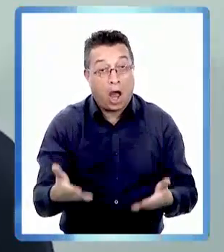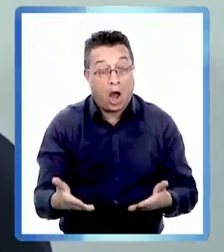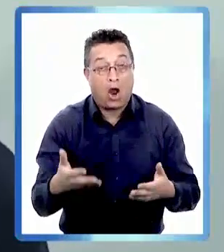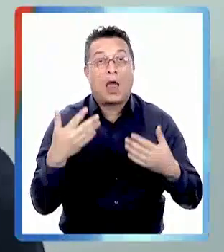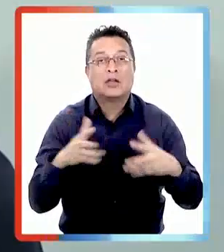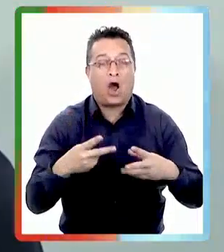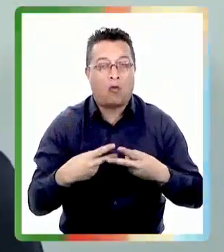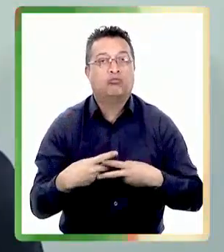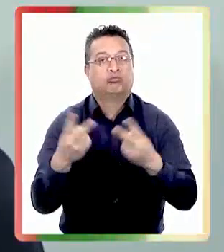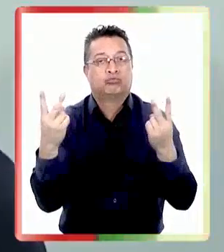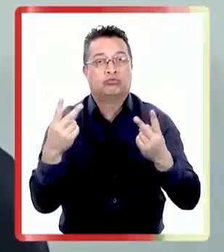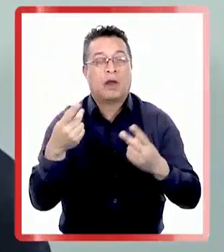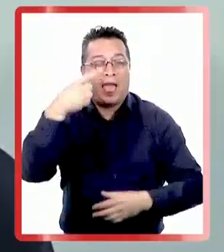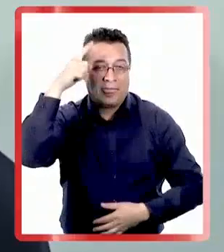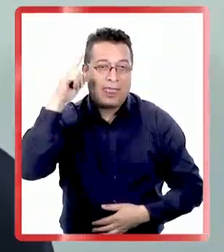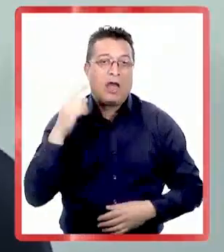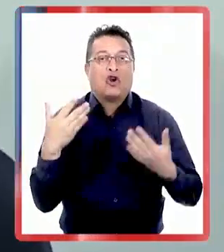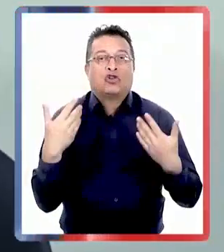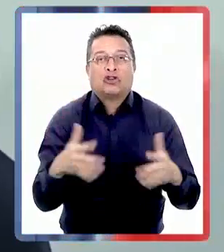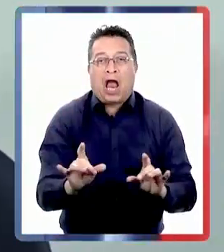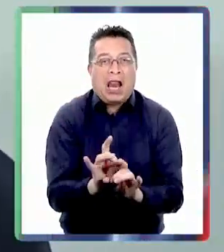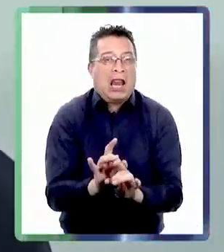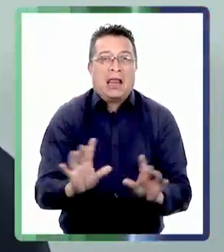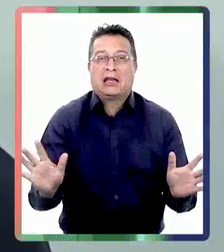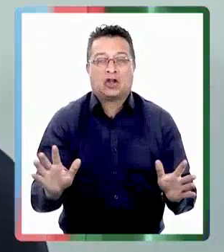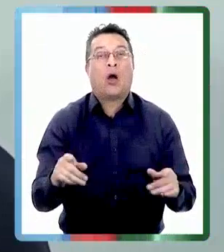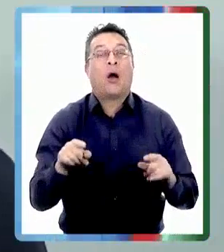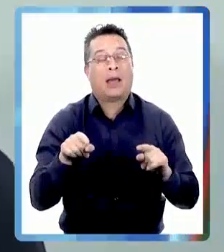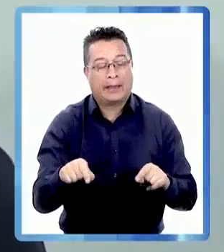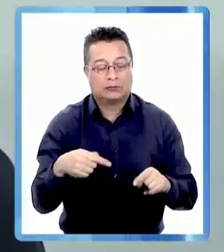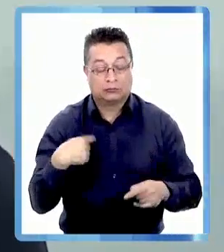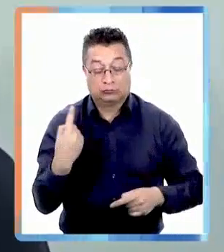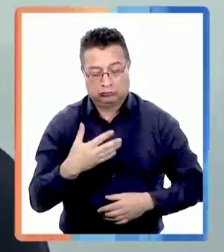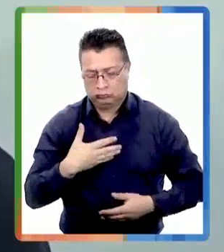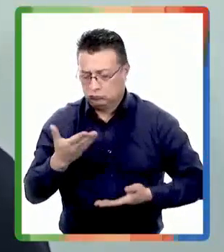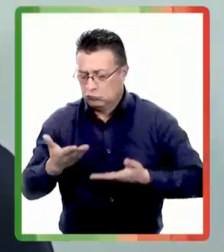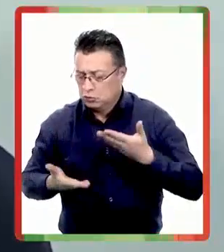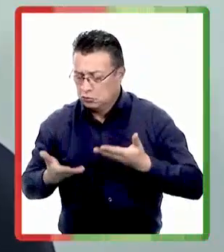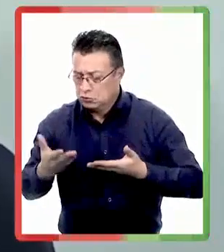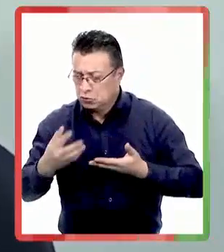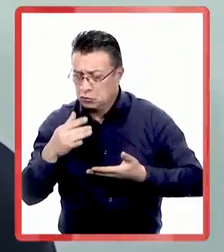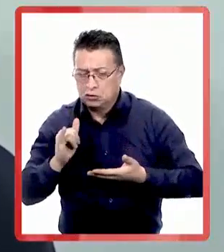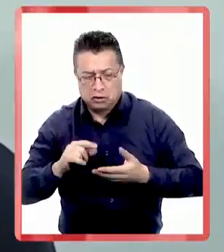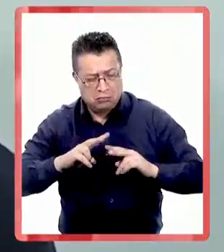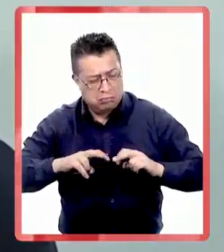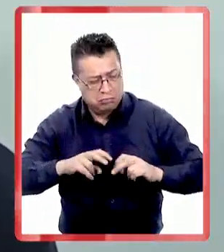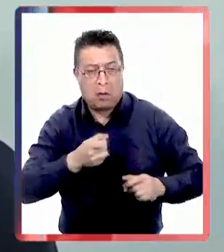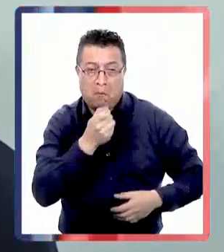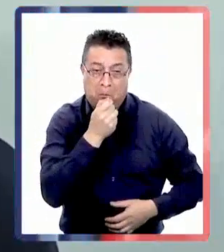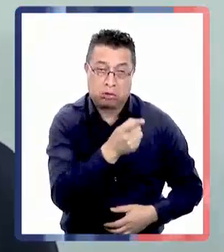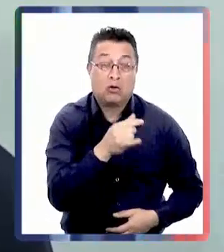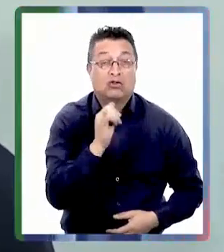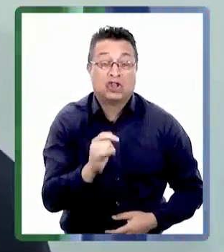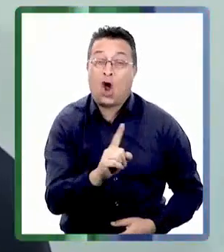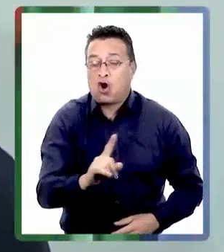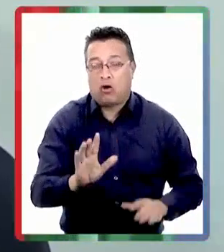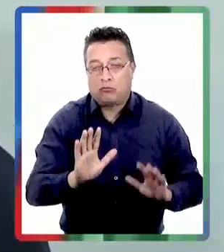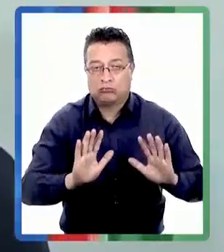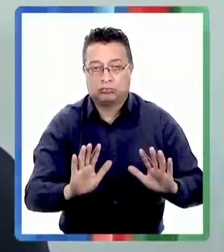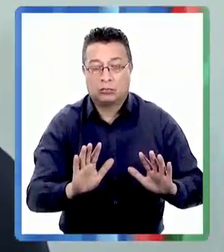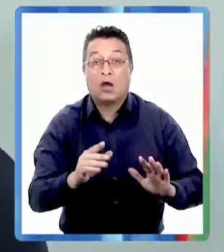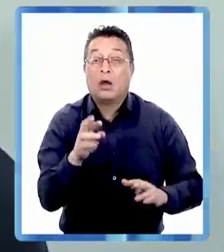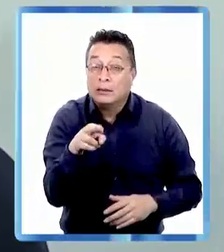ya lo publicó. El daño ya se ha hecho. Y por eso es vamos a evaluar si amerita alguna acción legal con el mérito que corresponda.